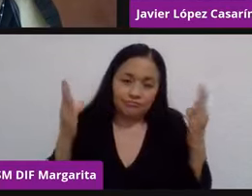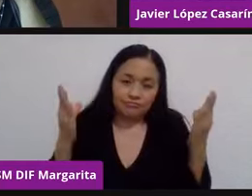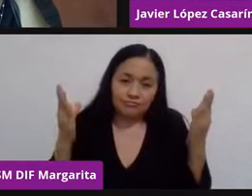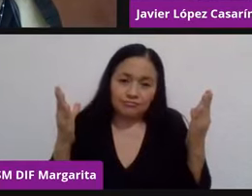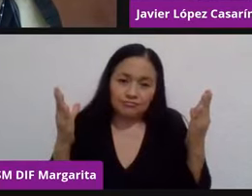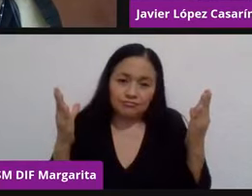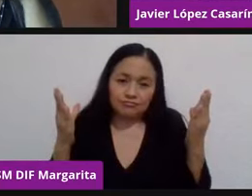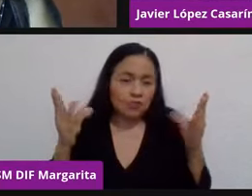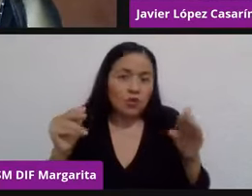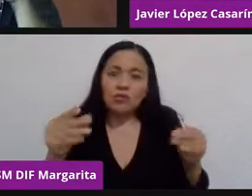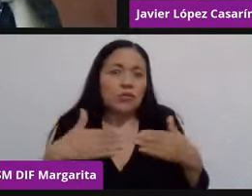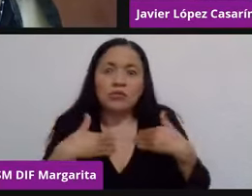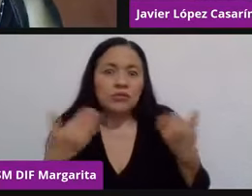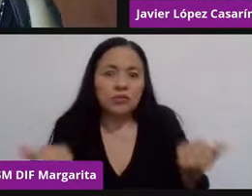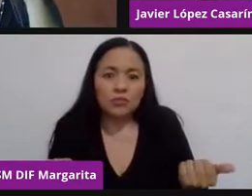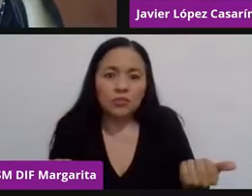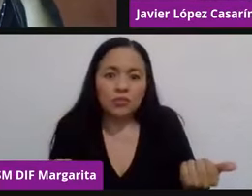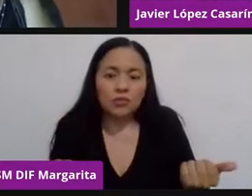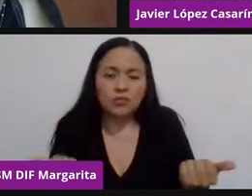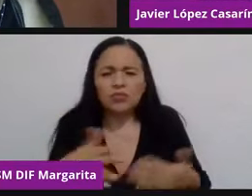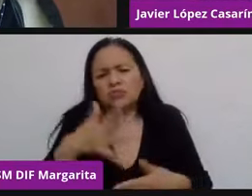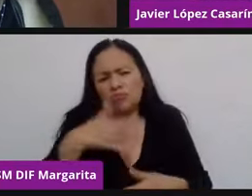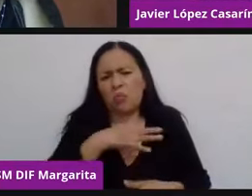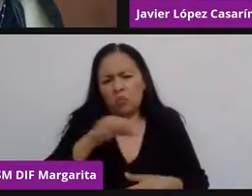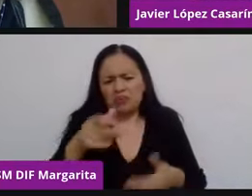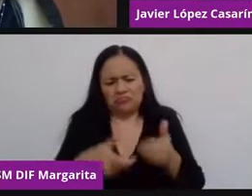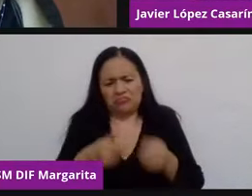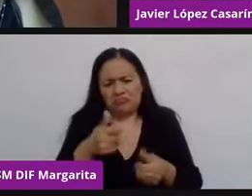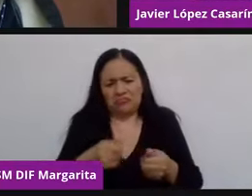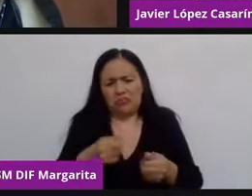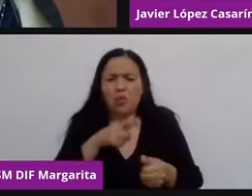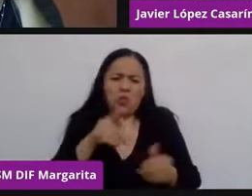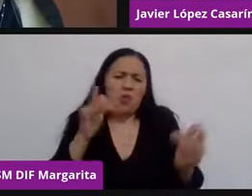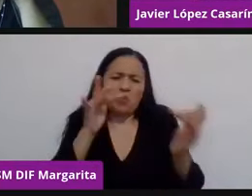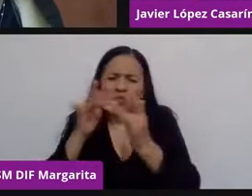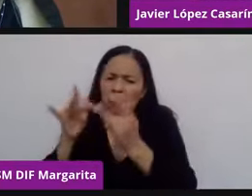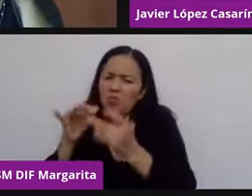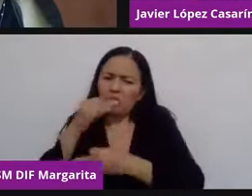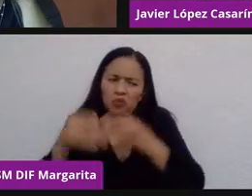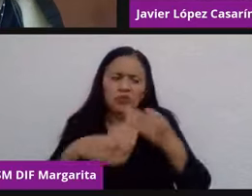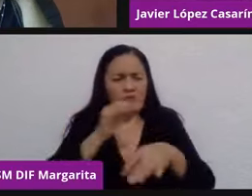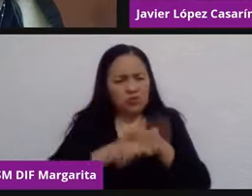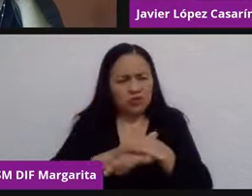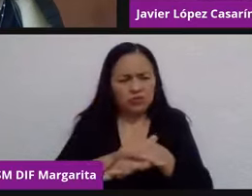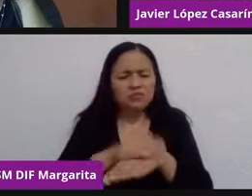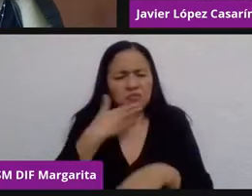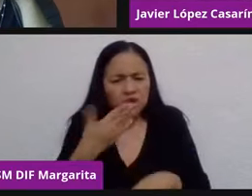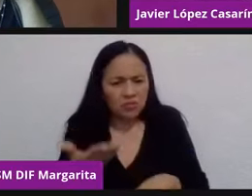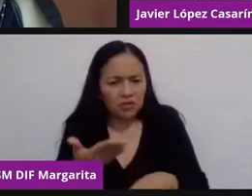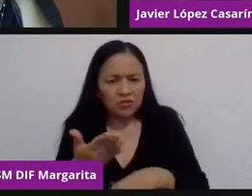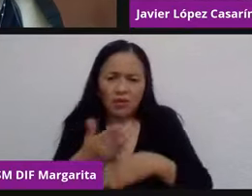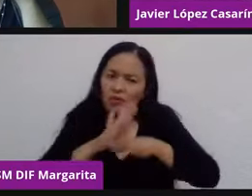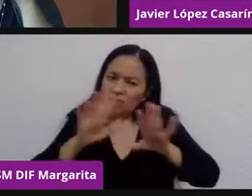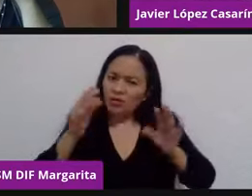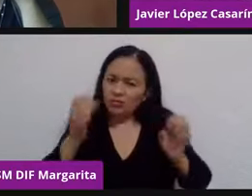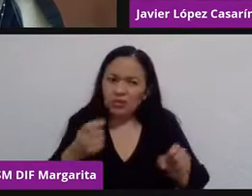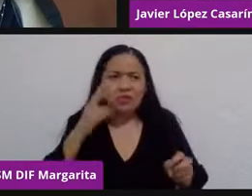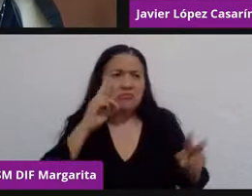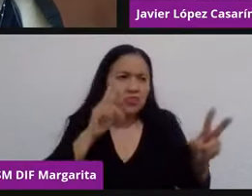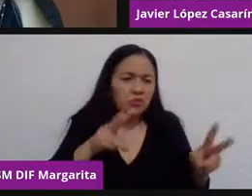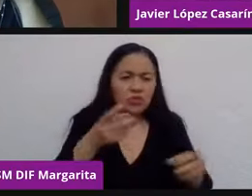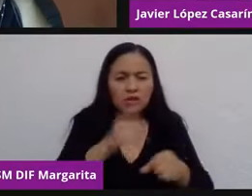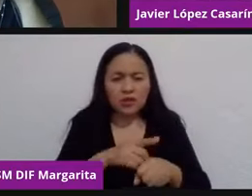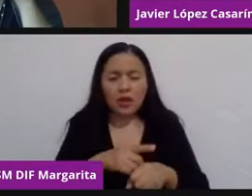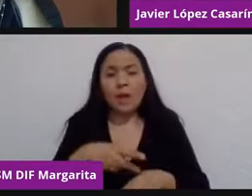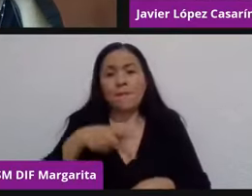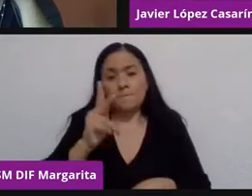sin un entendimiento. Y nos dicen, bueno, con este puedes estar en contacto con todos tus amigos. Perfecto. Ya lo estoy, los veo en el día. Pero si me vas